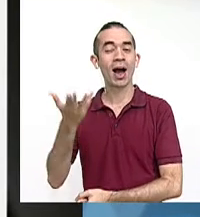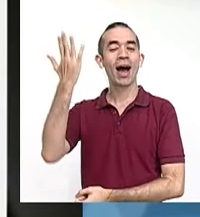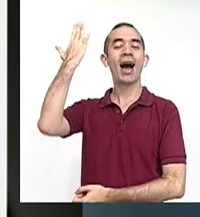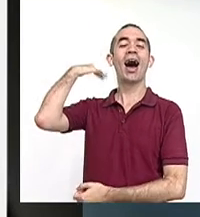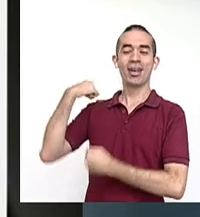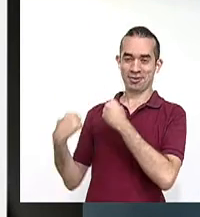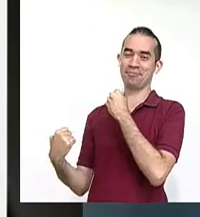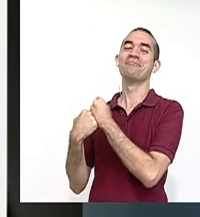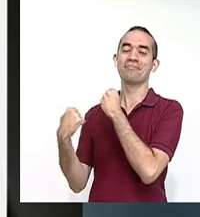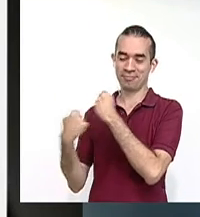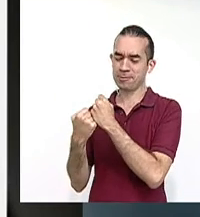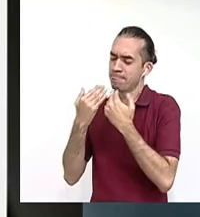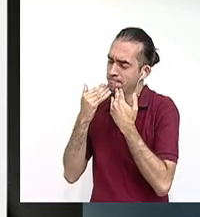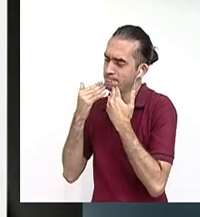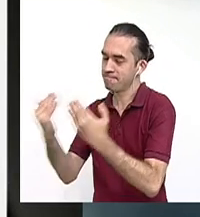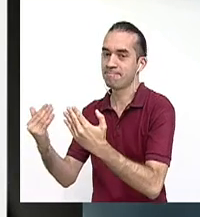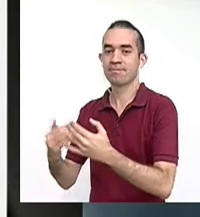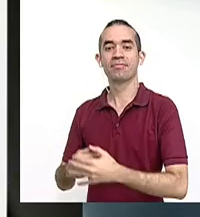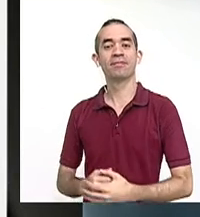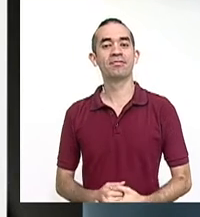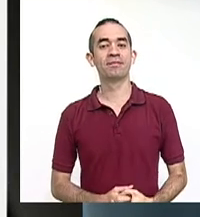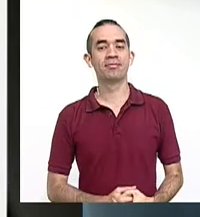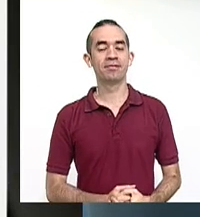lo hizo por mí personalmente.